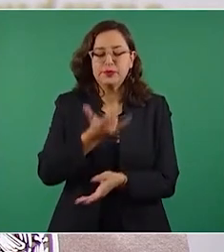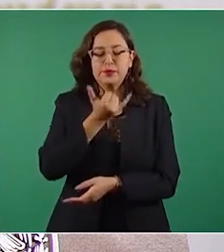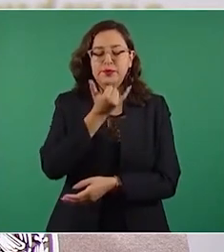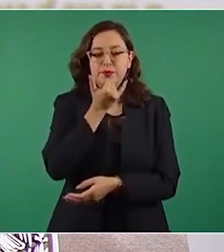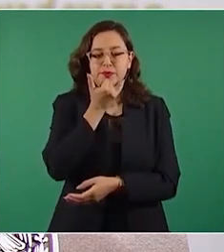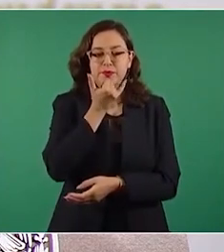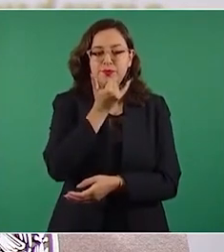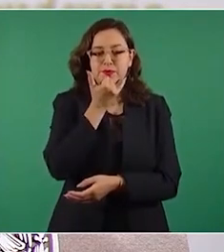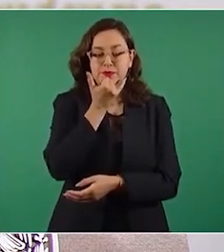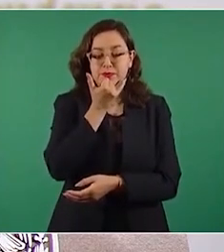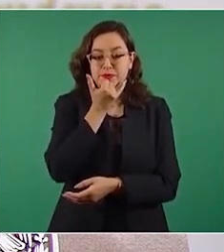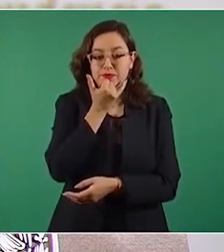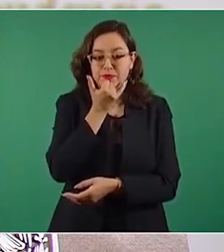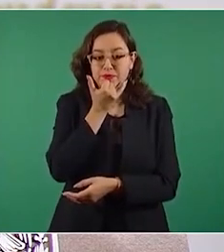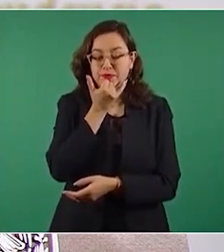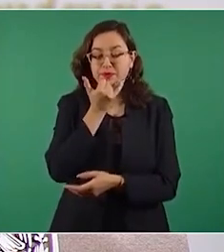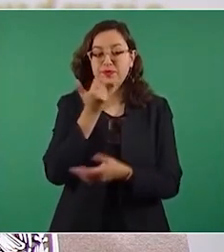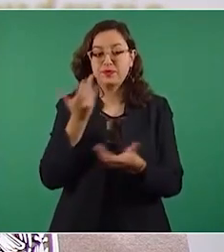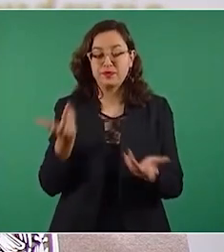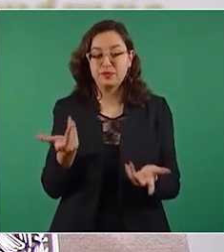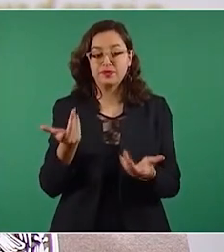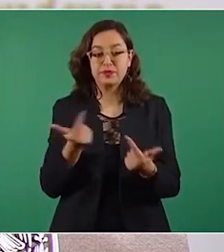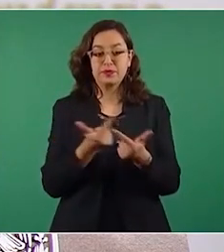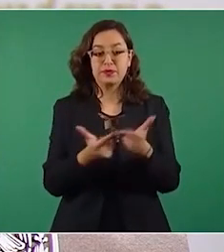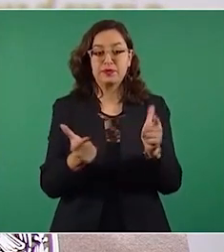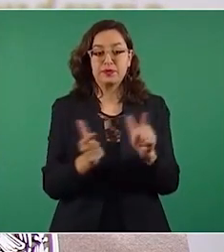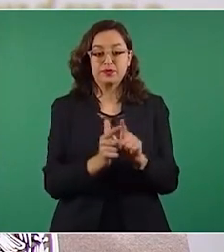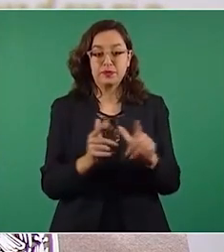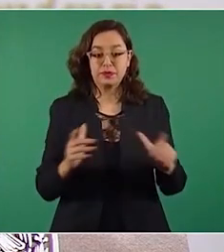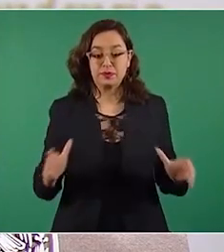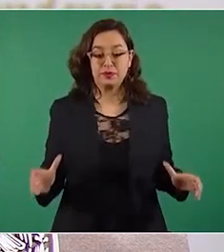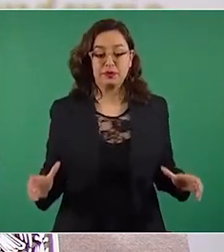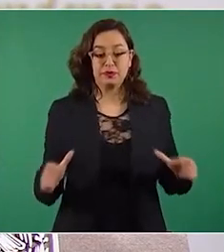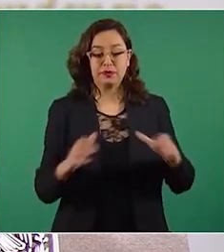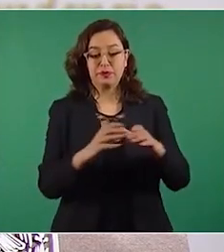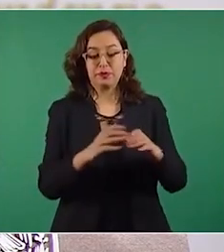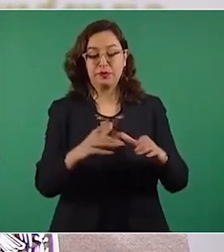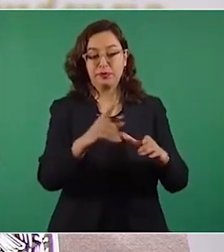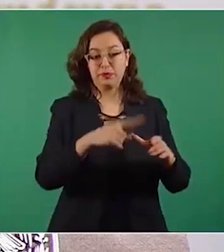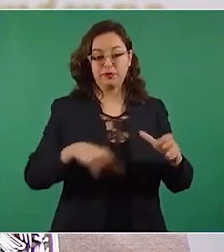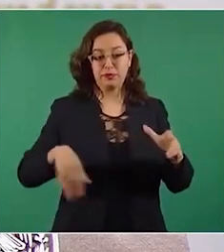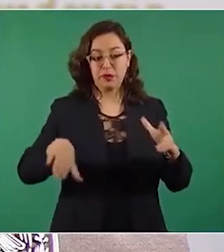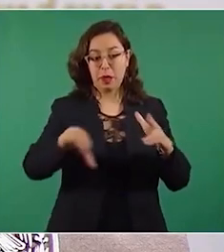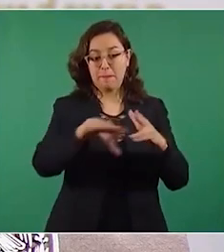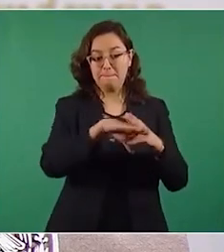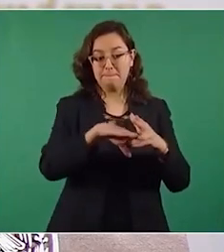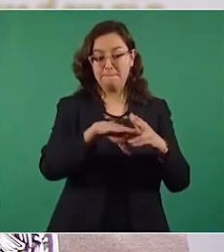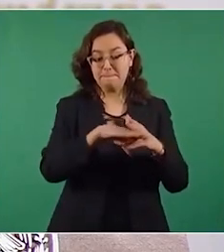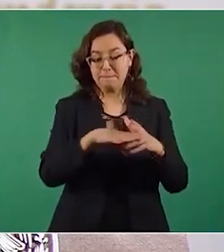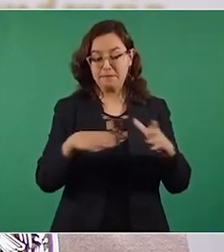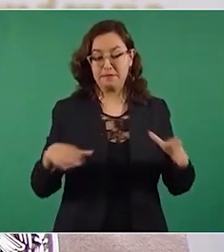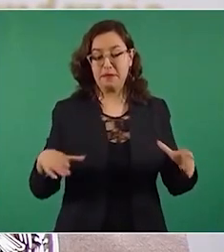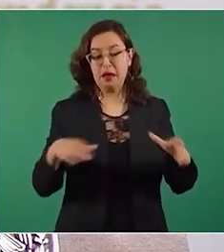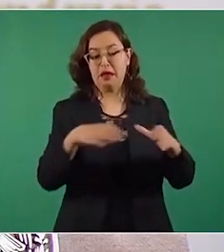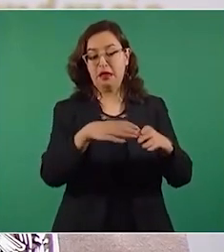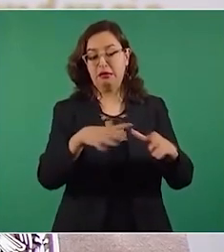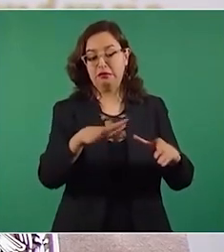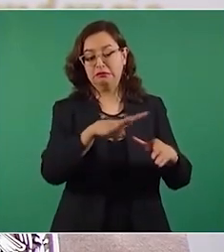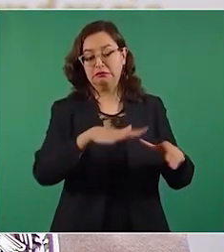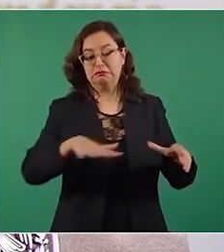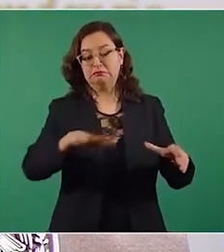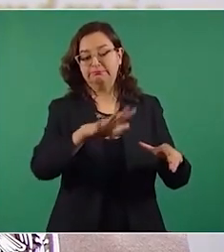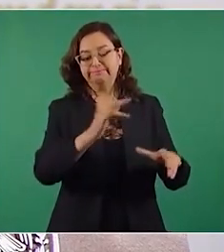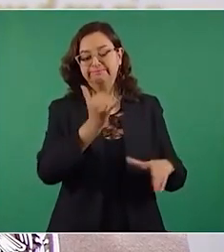a un sector de la clase media, les ofrezco disculpas por decir de